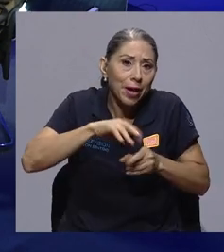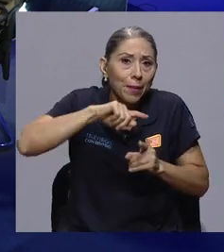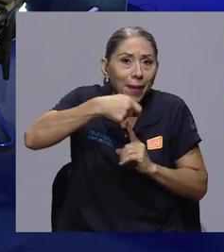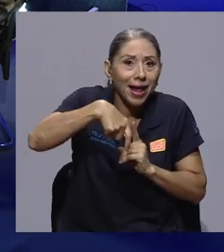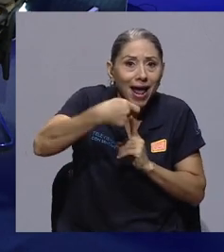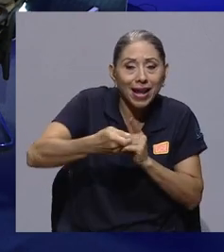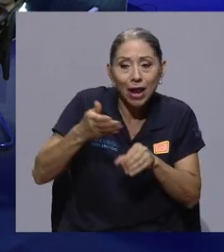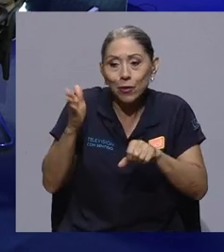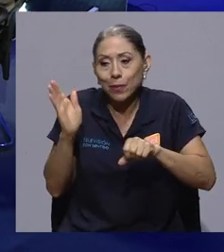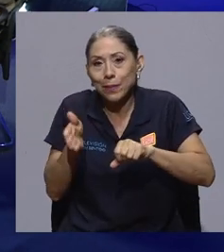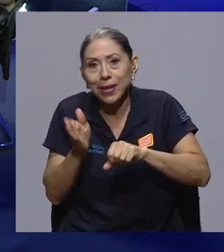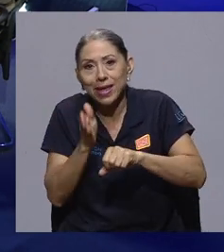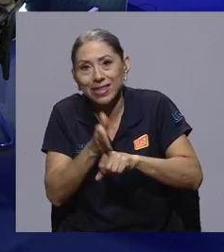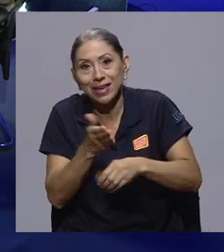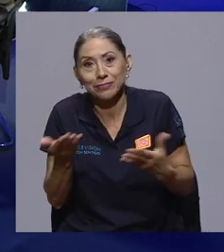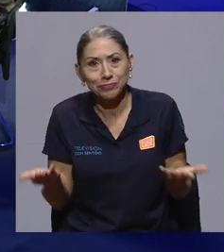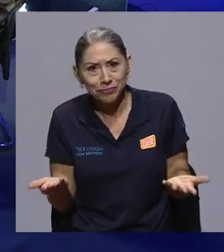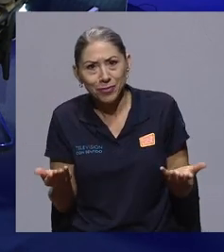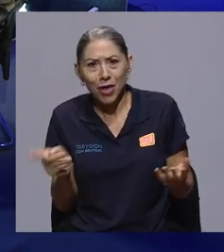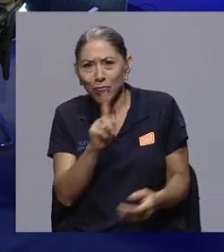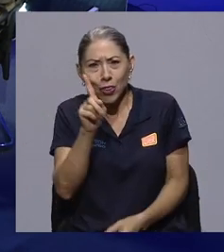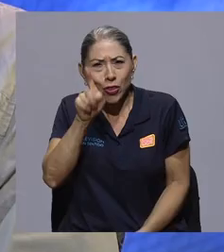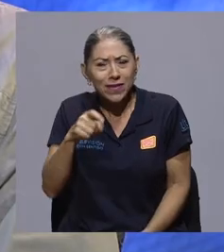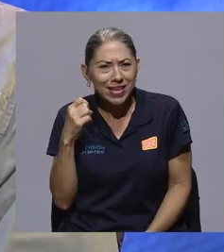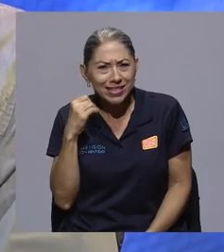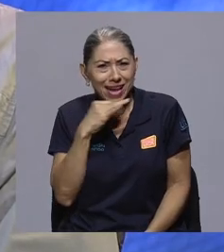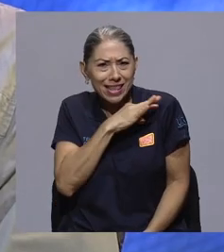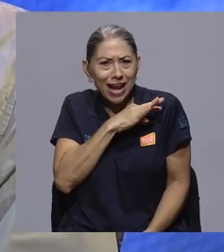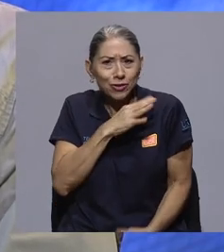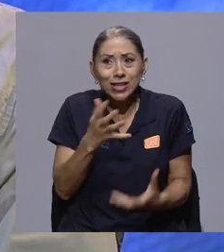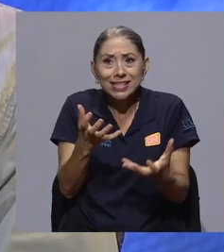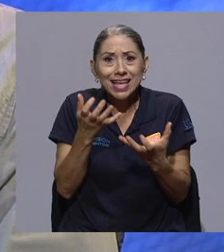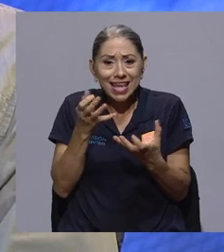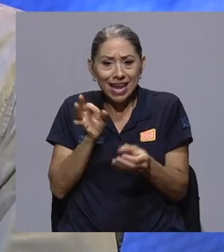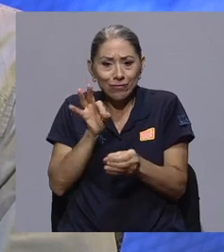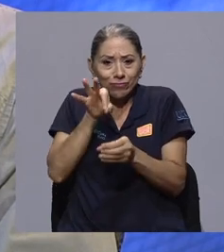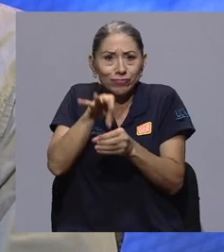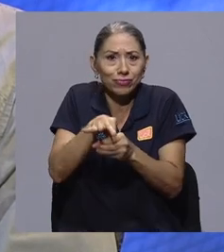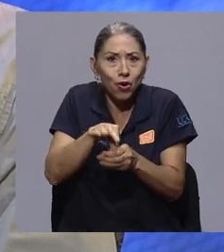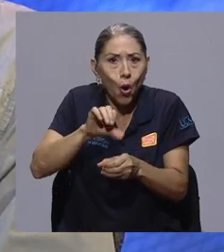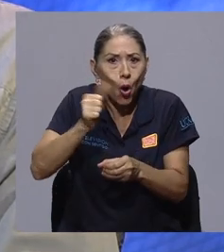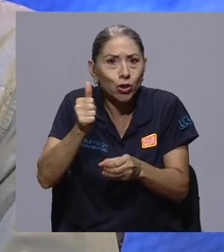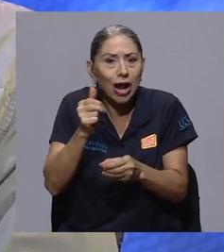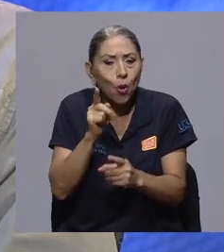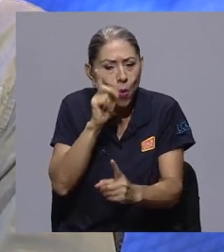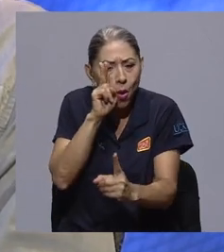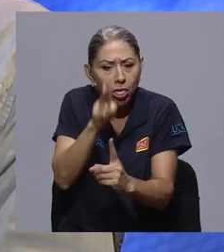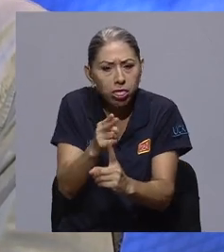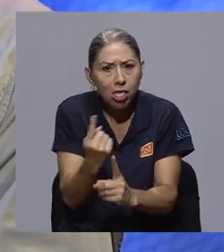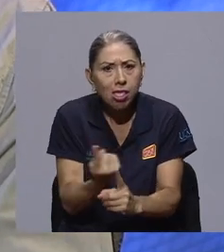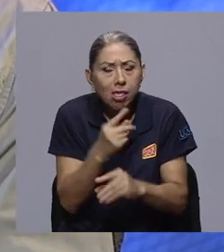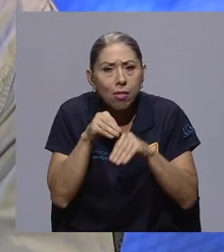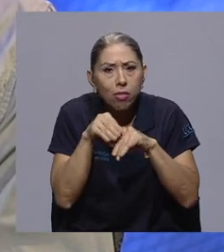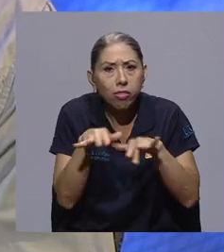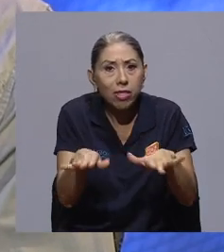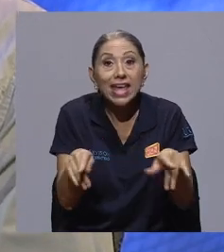tampoco debería extrañarnos tanto que se busque cultivar otra planta más como monocultivo, y por la fuerza que tiene la industria de